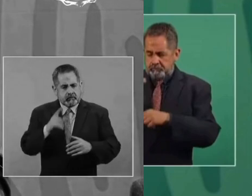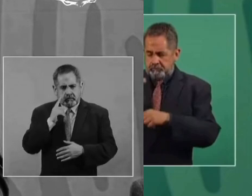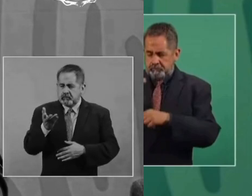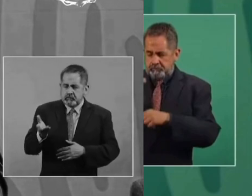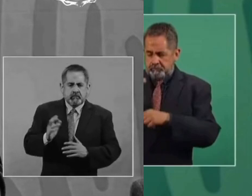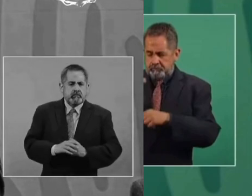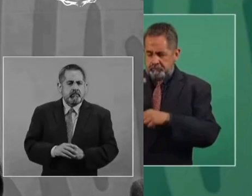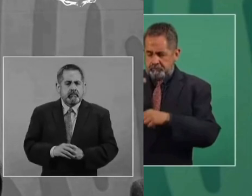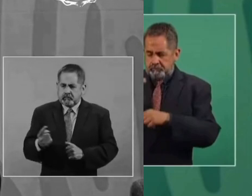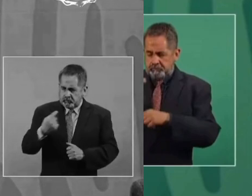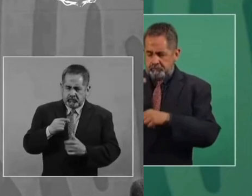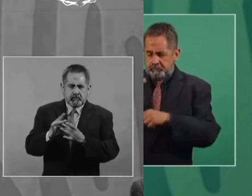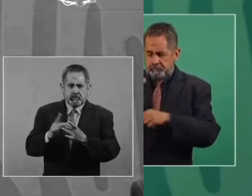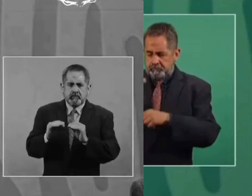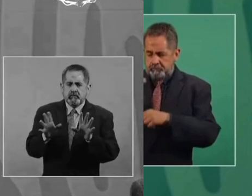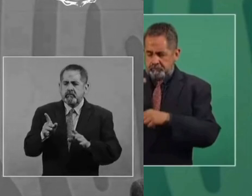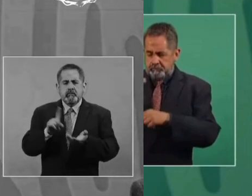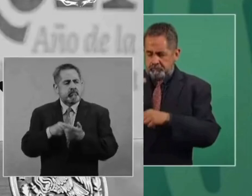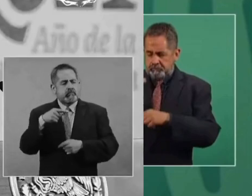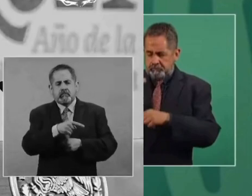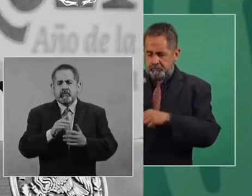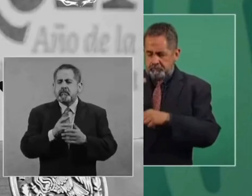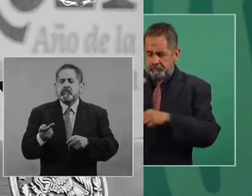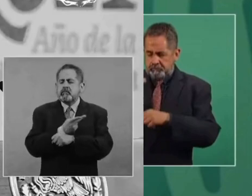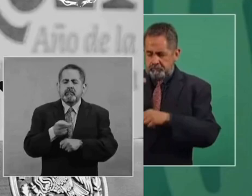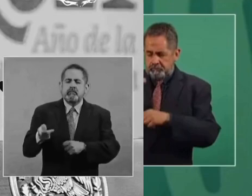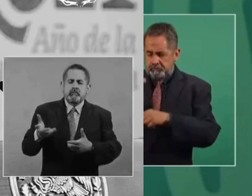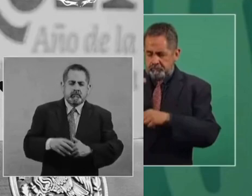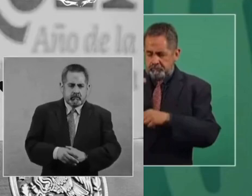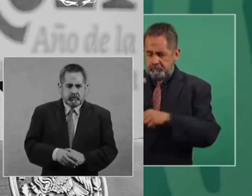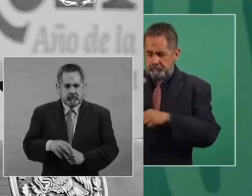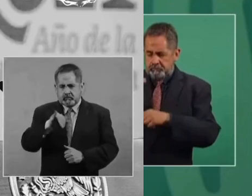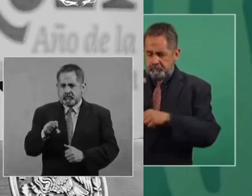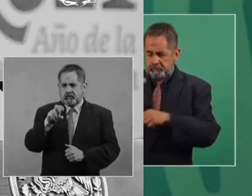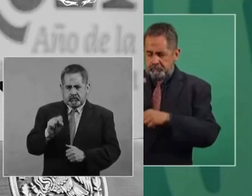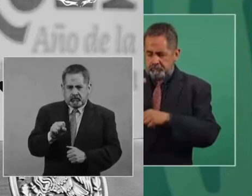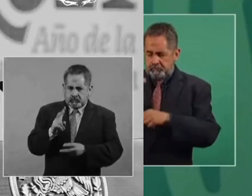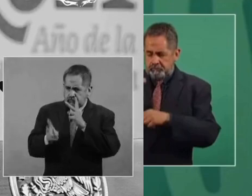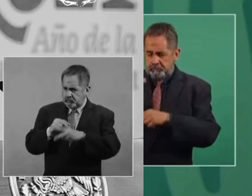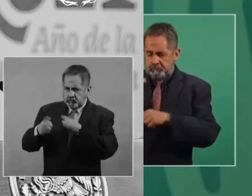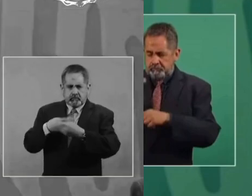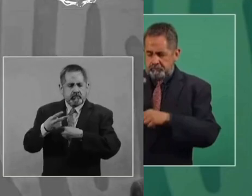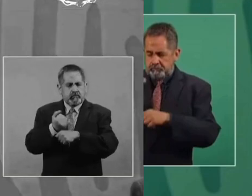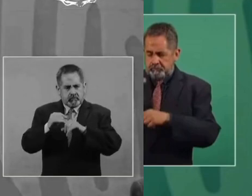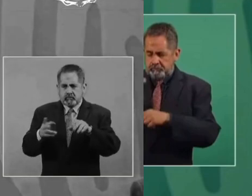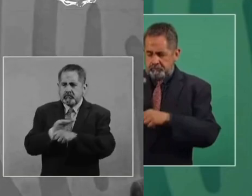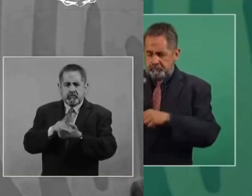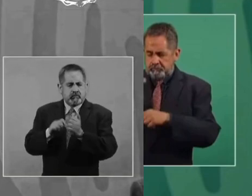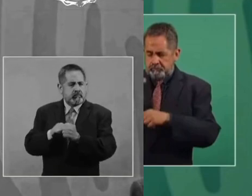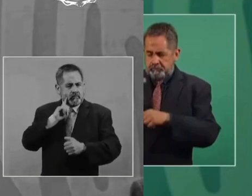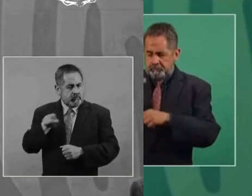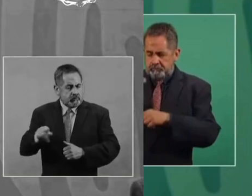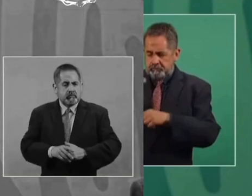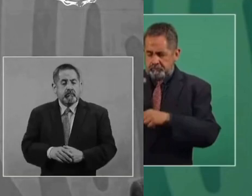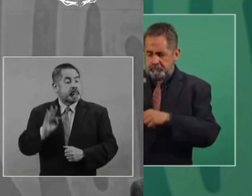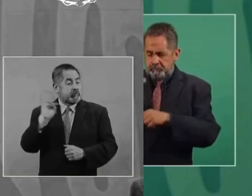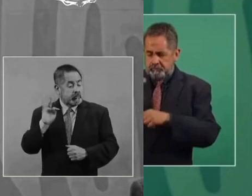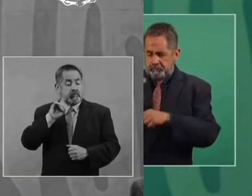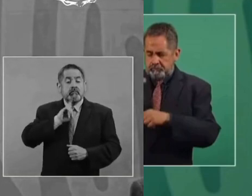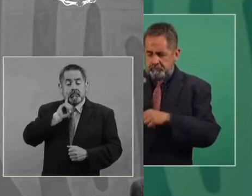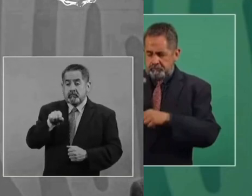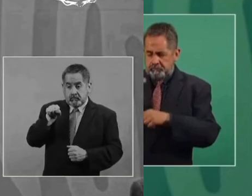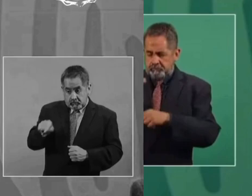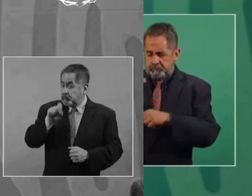que pedirle nada más que explique cuál es su situación. Jesús va a informar sobre esto. Si ella